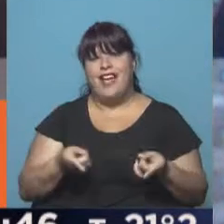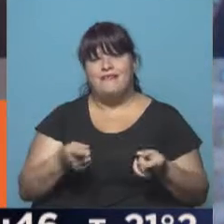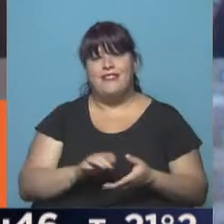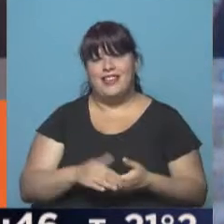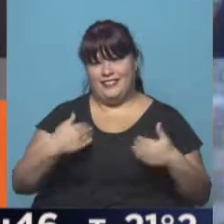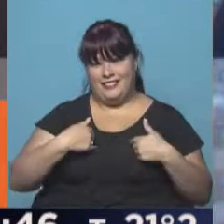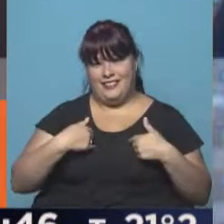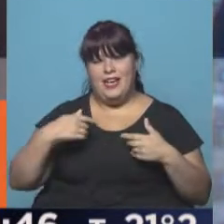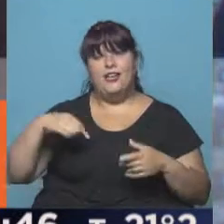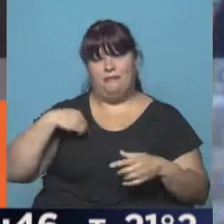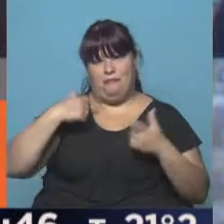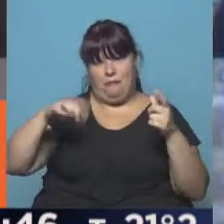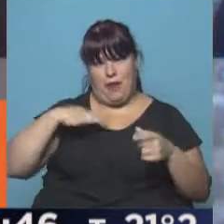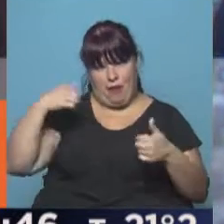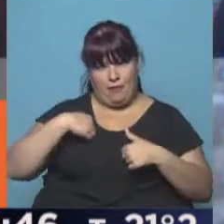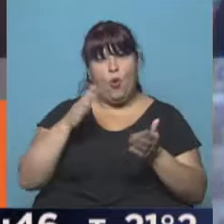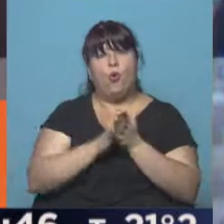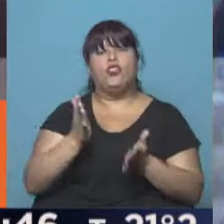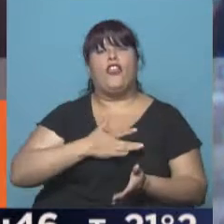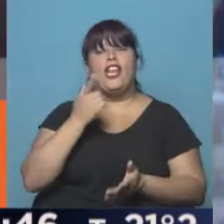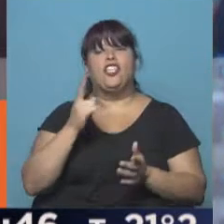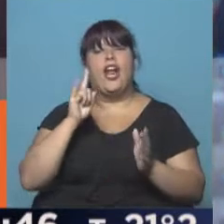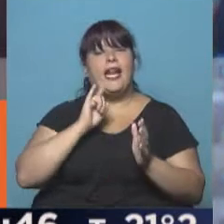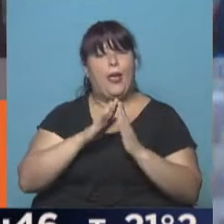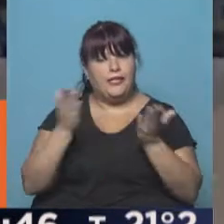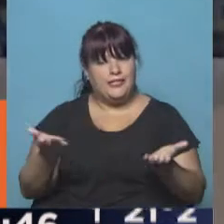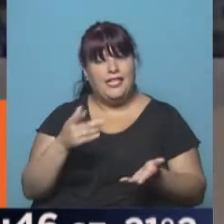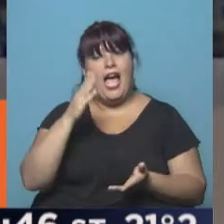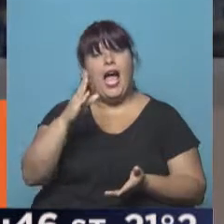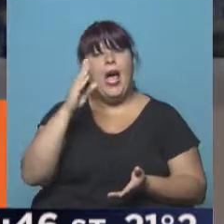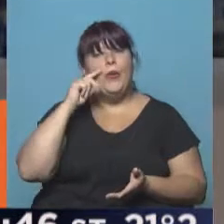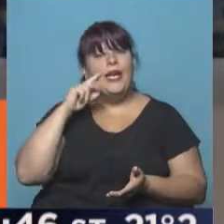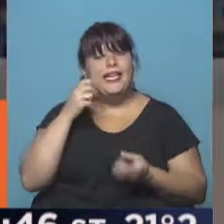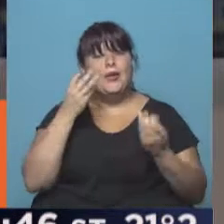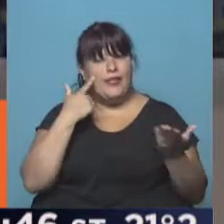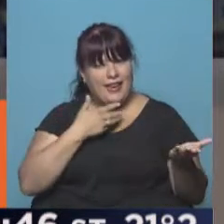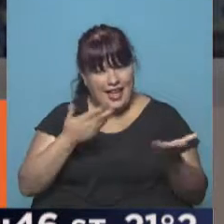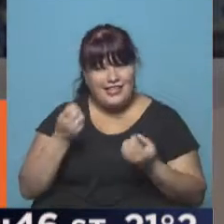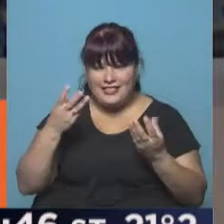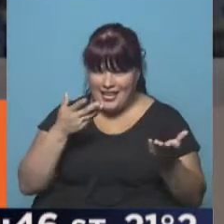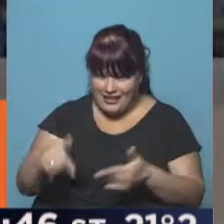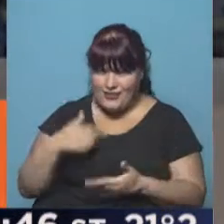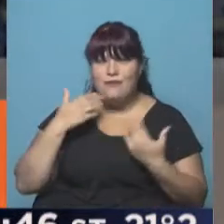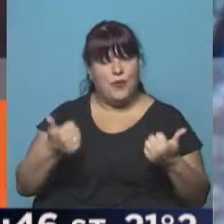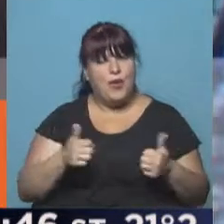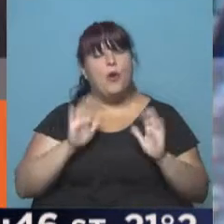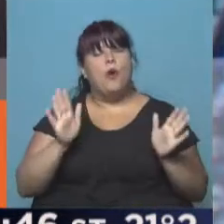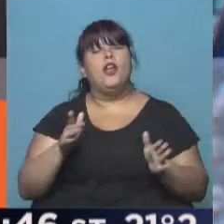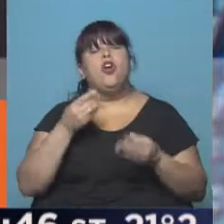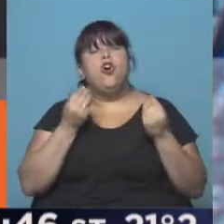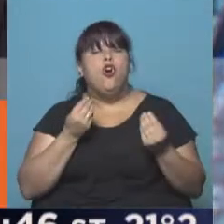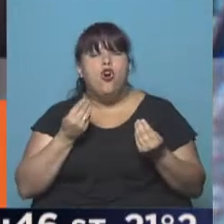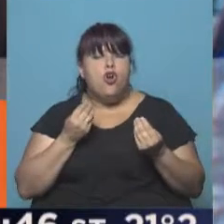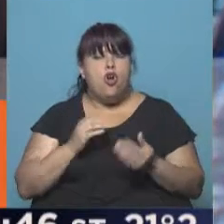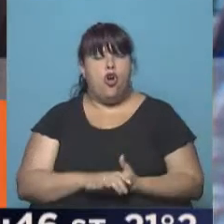mío en particular. Estamos junto al director de la revista El Parlamentario, Oscar Benigni. Oscar, gracias por acompañarnos. Oscar, ¿cómo